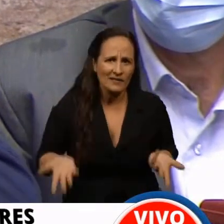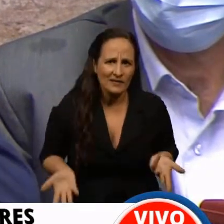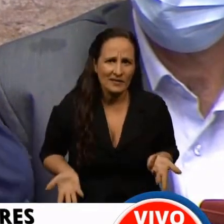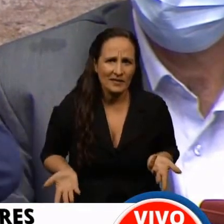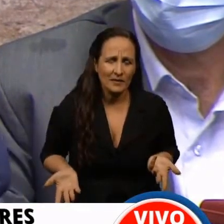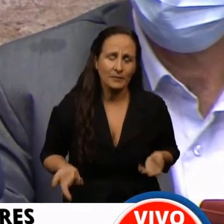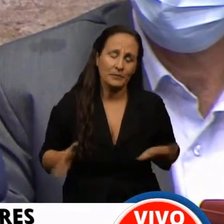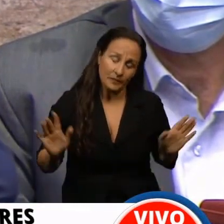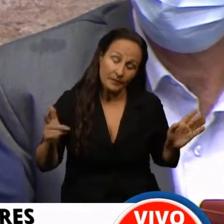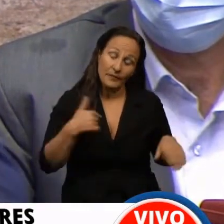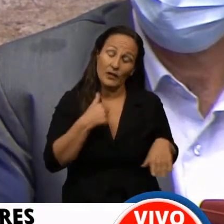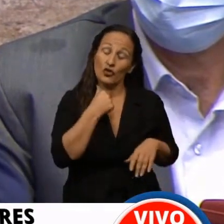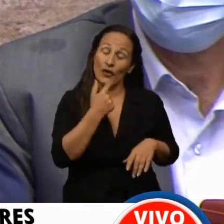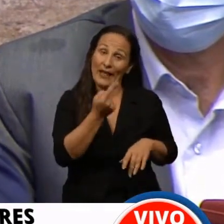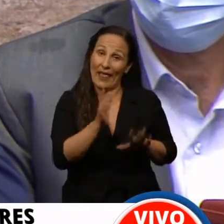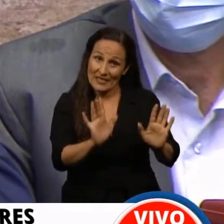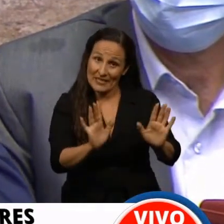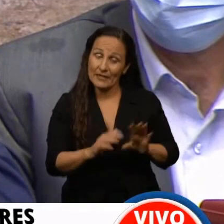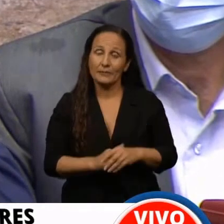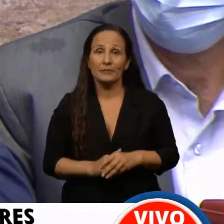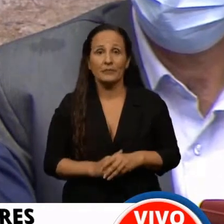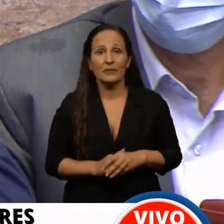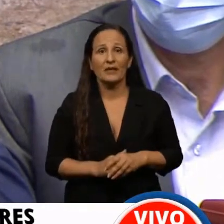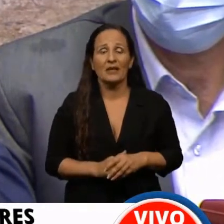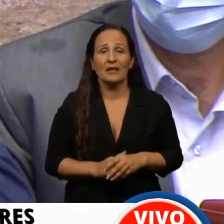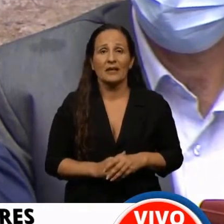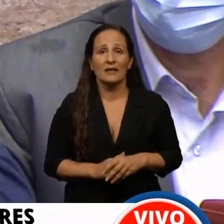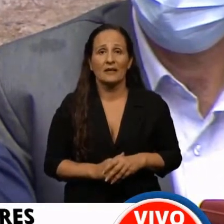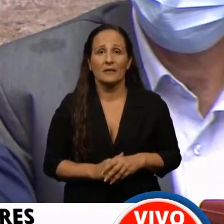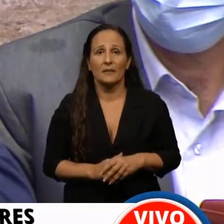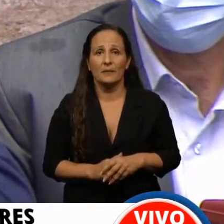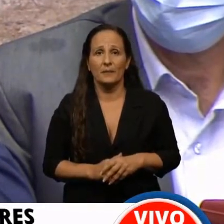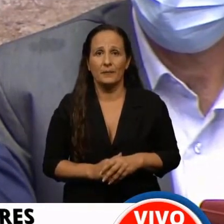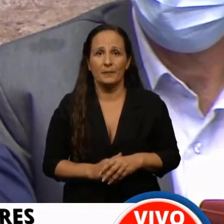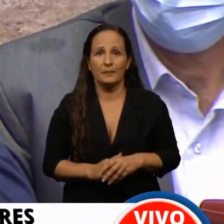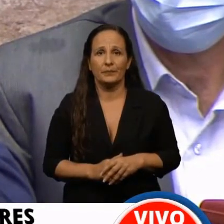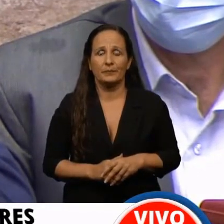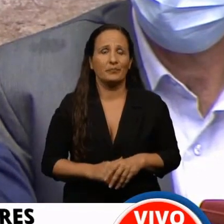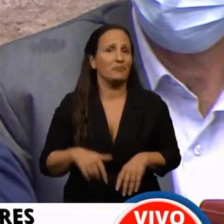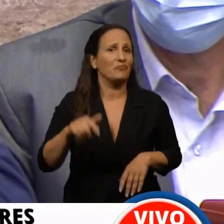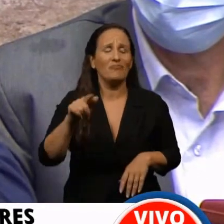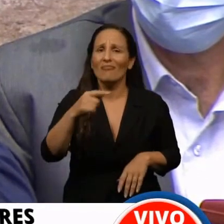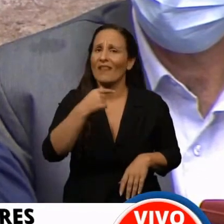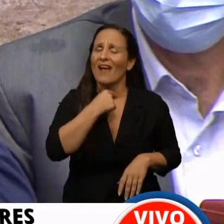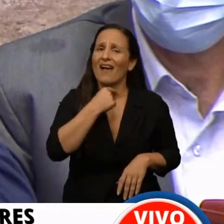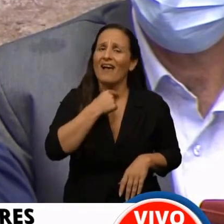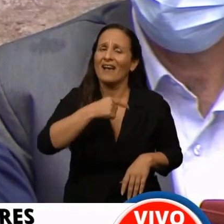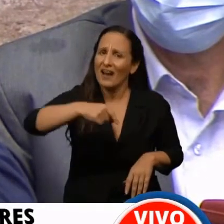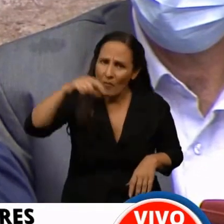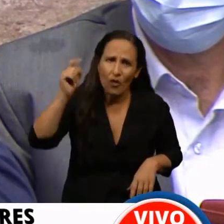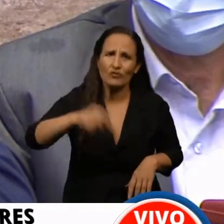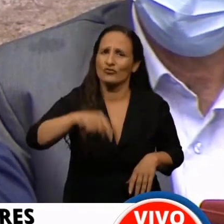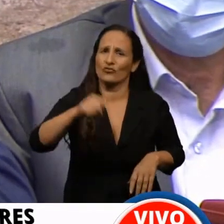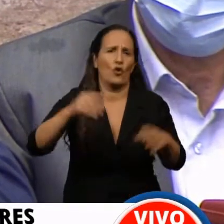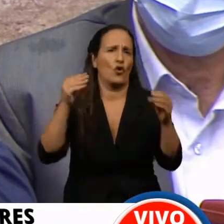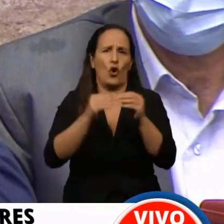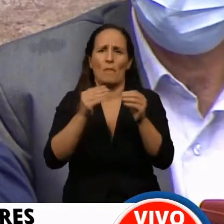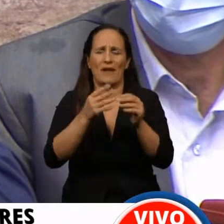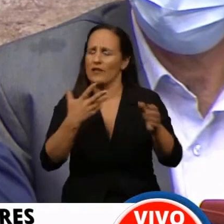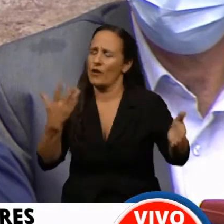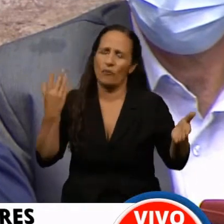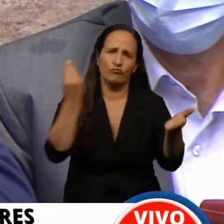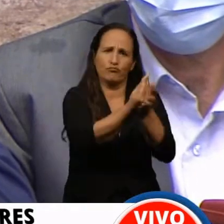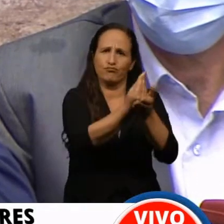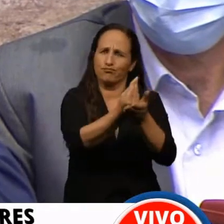Eso quería decir, Presidente, y que inmediatamente asuma a nuestro compañero